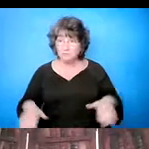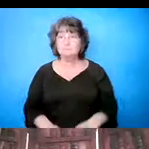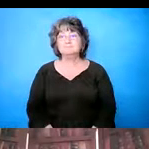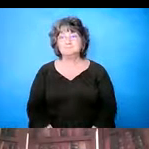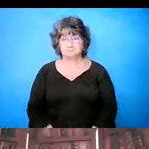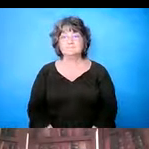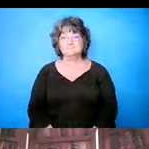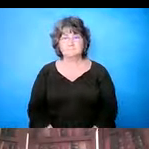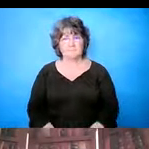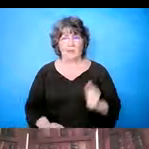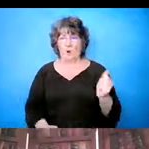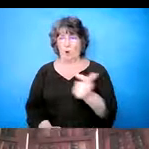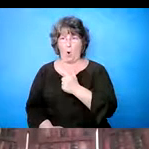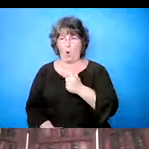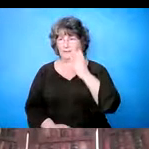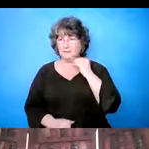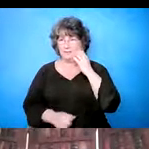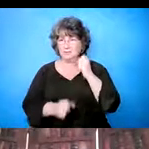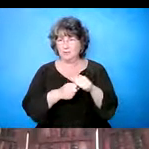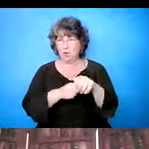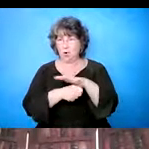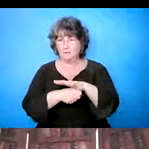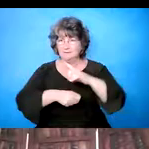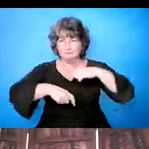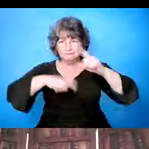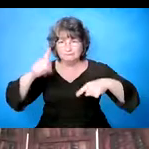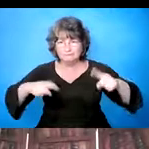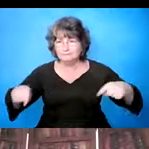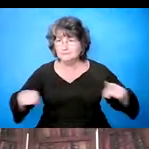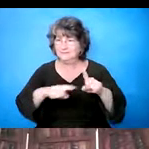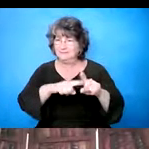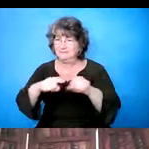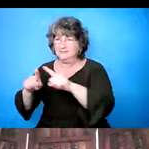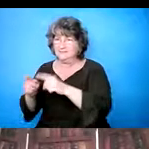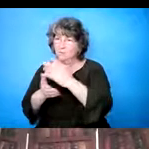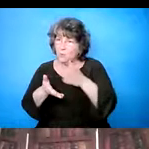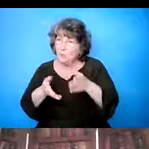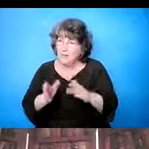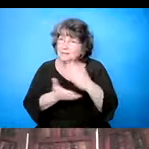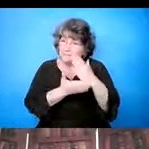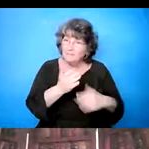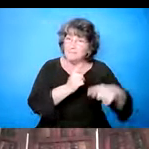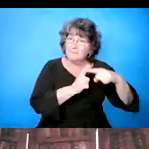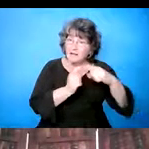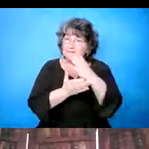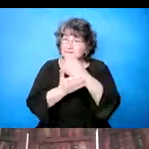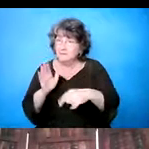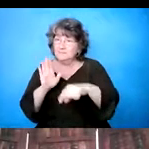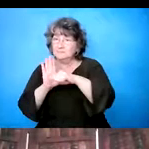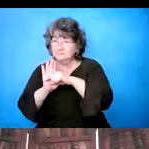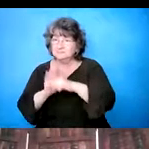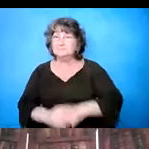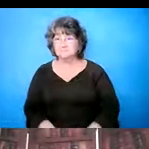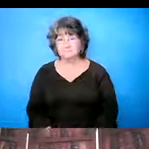También hemos tenido, eh, eh, participado o, o experimentado COVID de, de, de diferentes maneras.